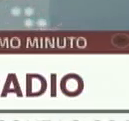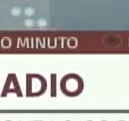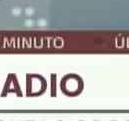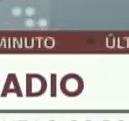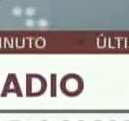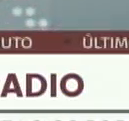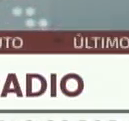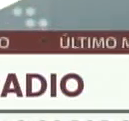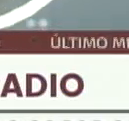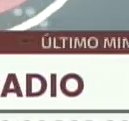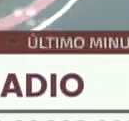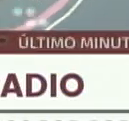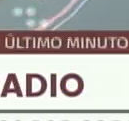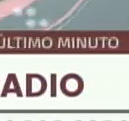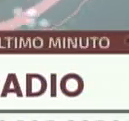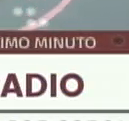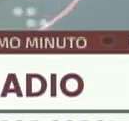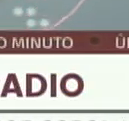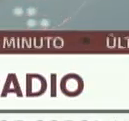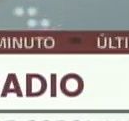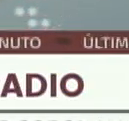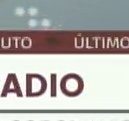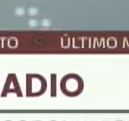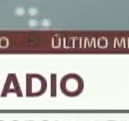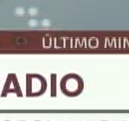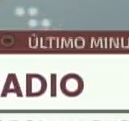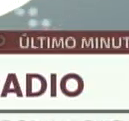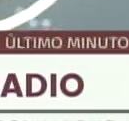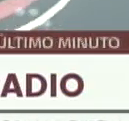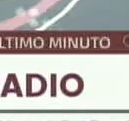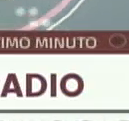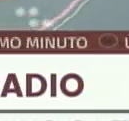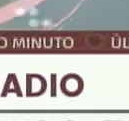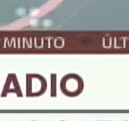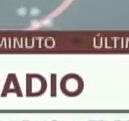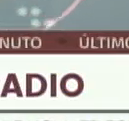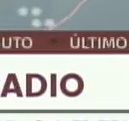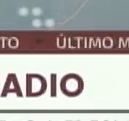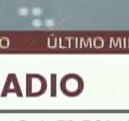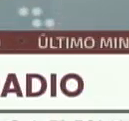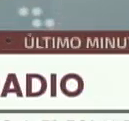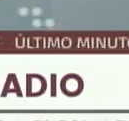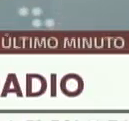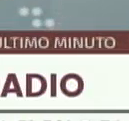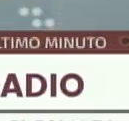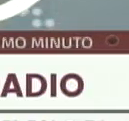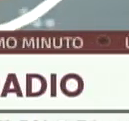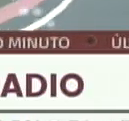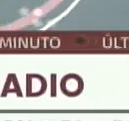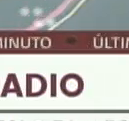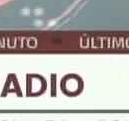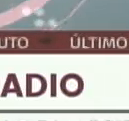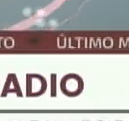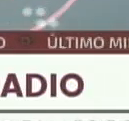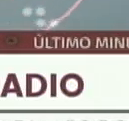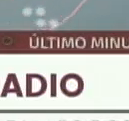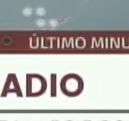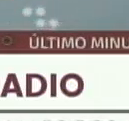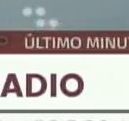ganado la batalla, esta es una batalla de largo aliento. Hasta el día de ayer habíamos contado